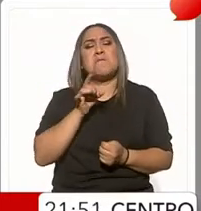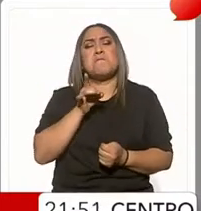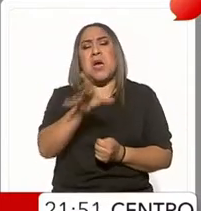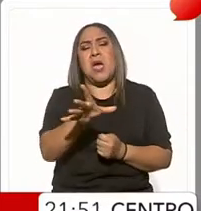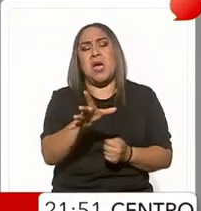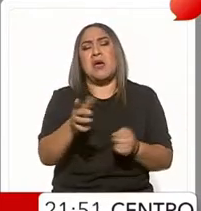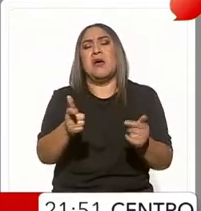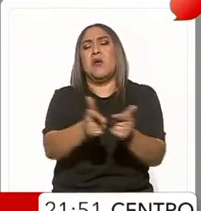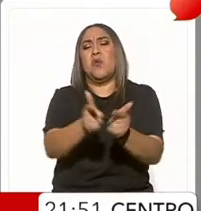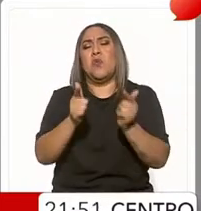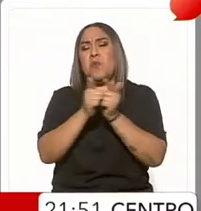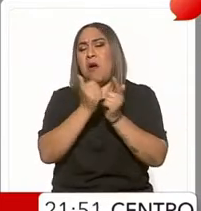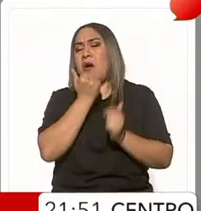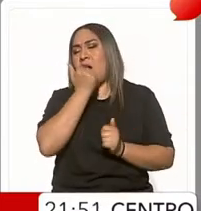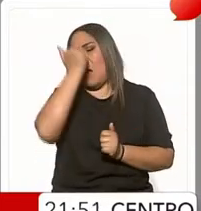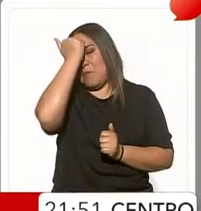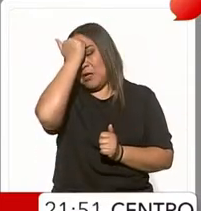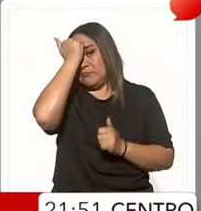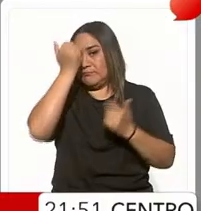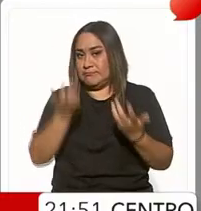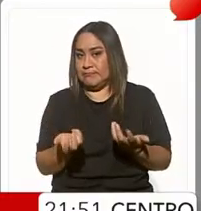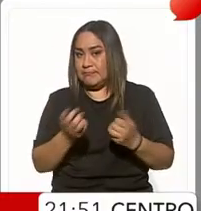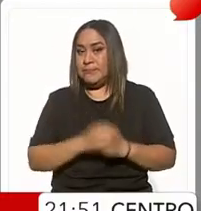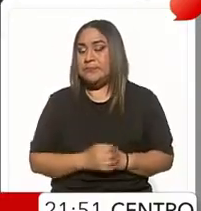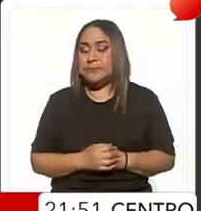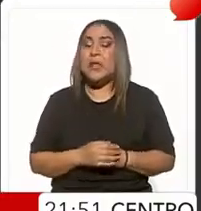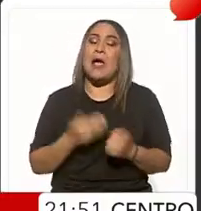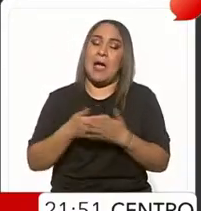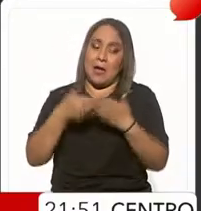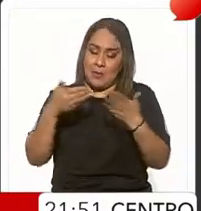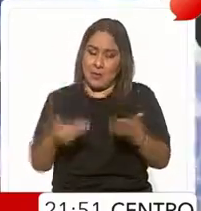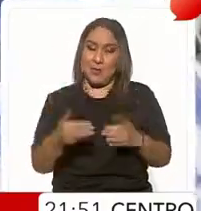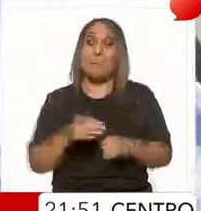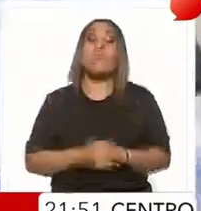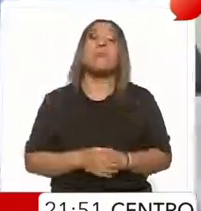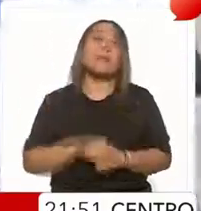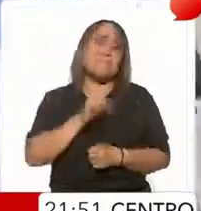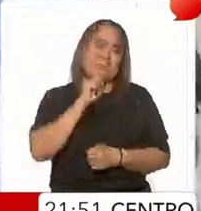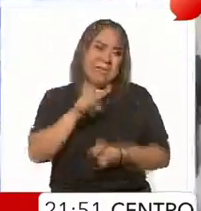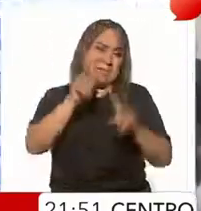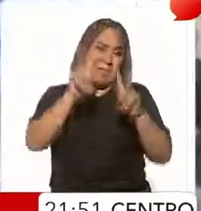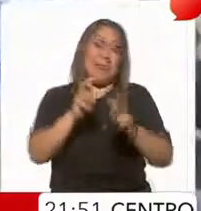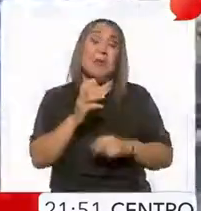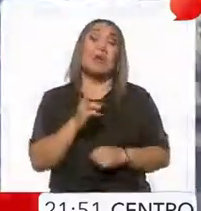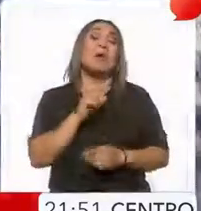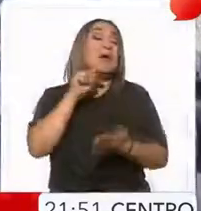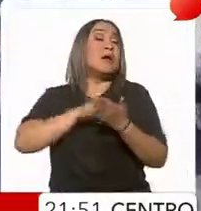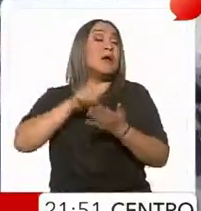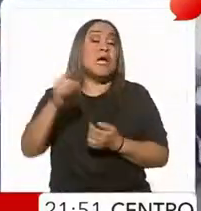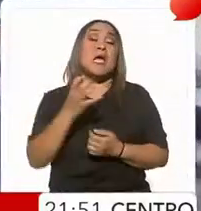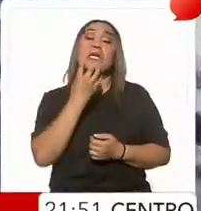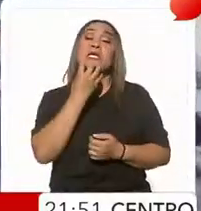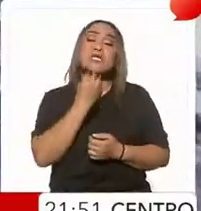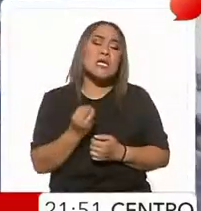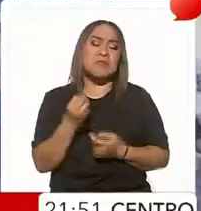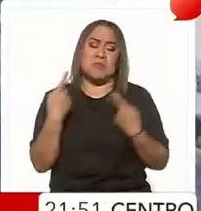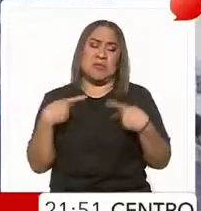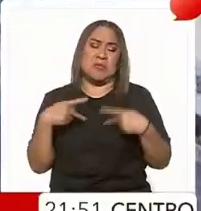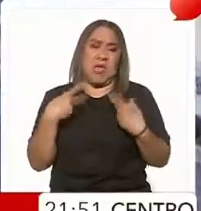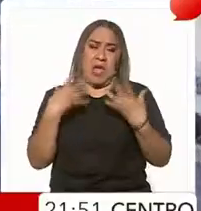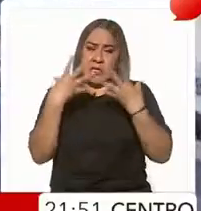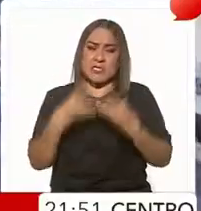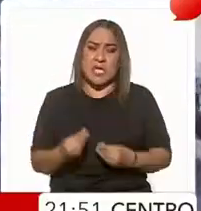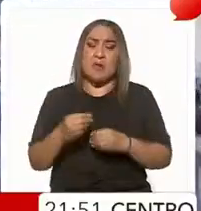organización Hamas en esa zona. En este contexto en Israel miles de personas